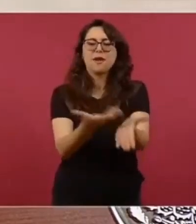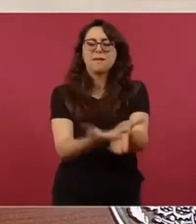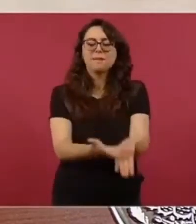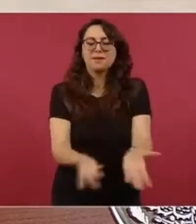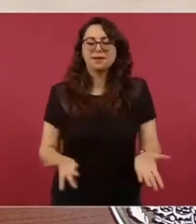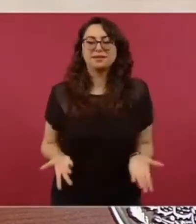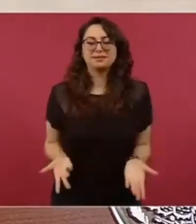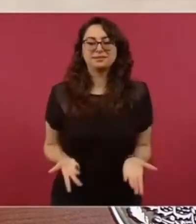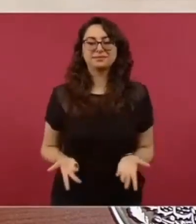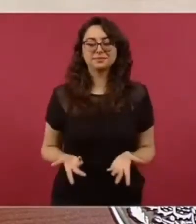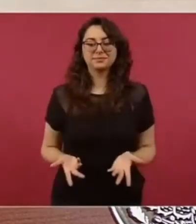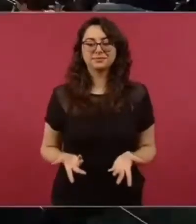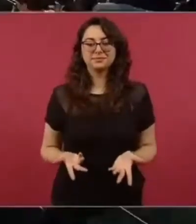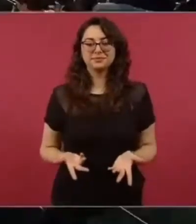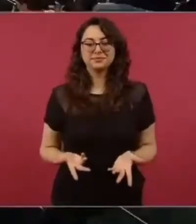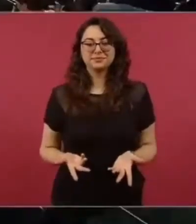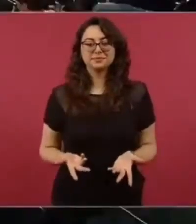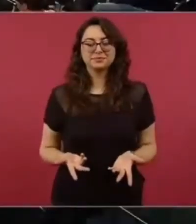Salieron